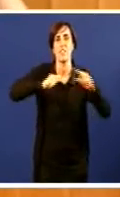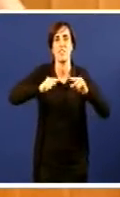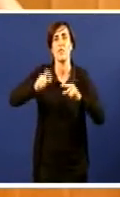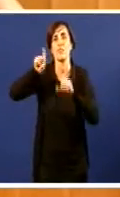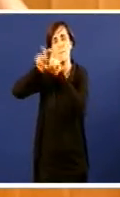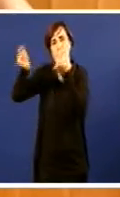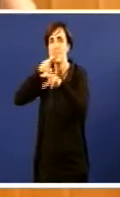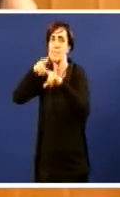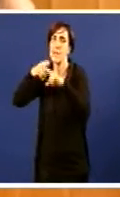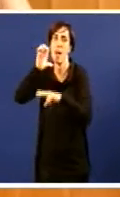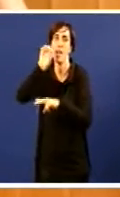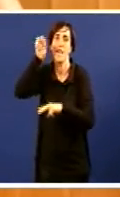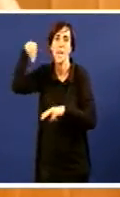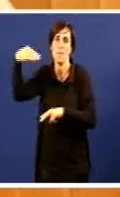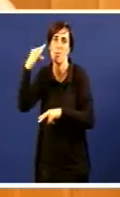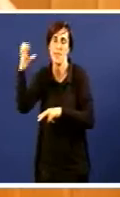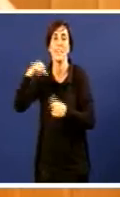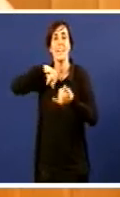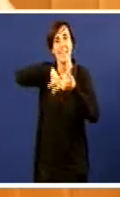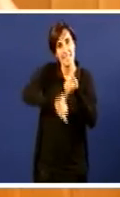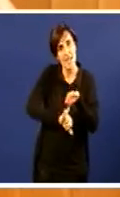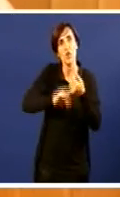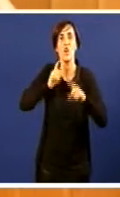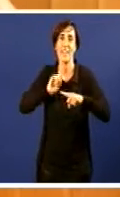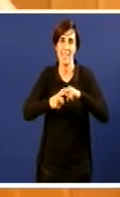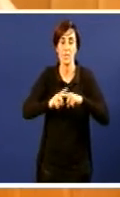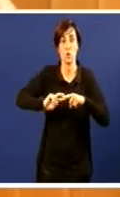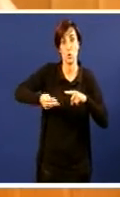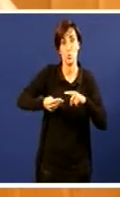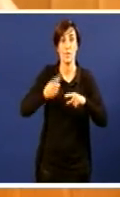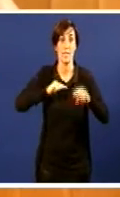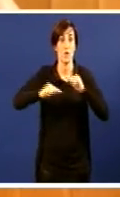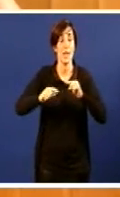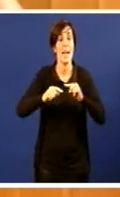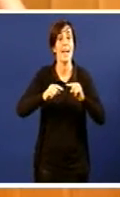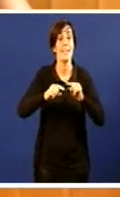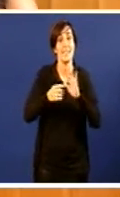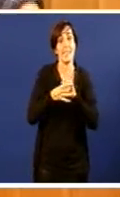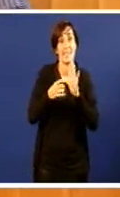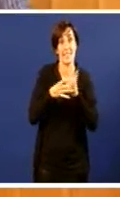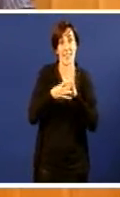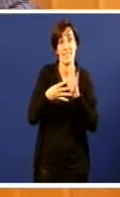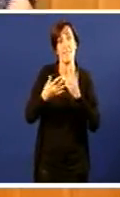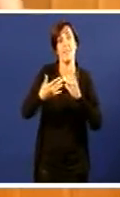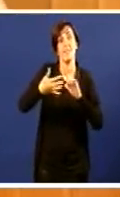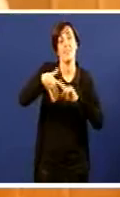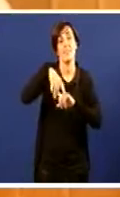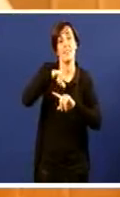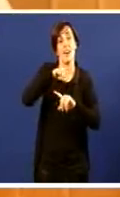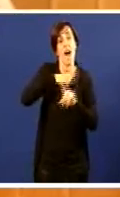que está casado con unha ex-subdirectora xeral de Calidade Ambiental, actual subdirectora de